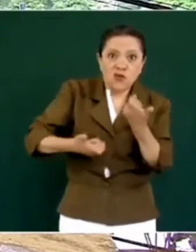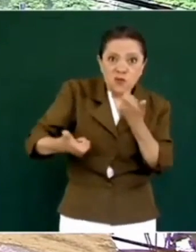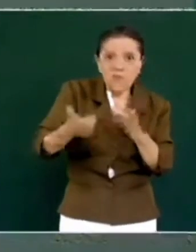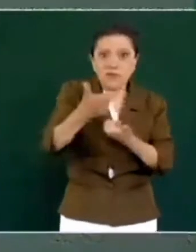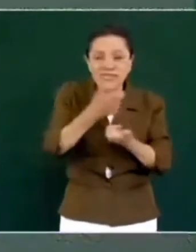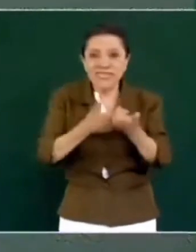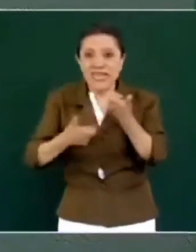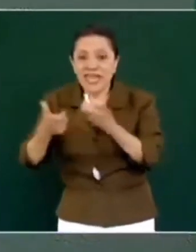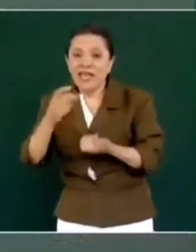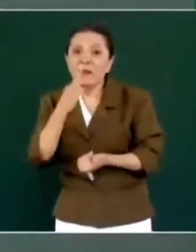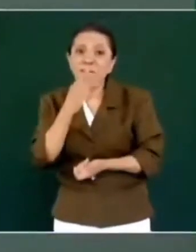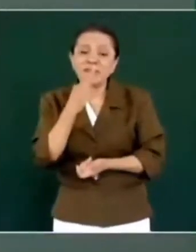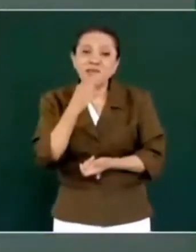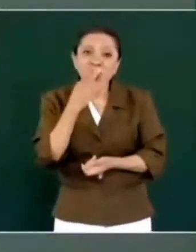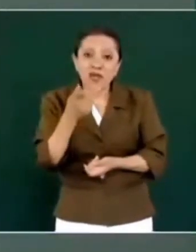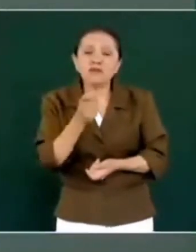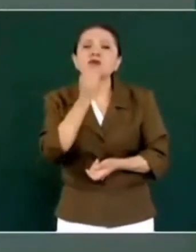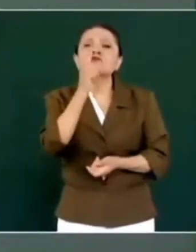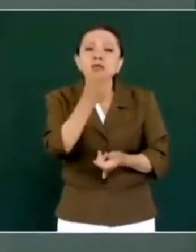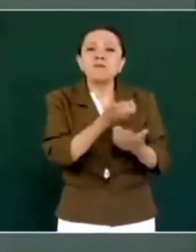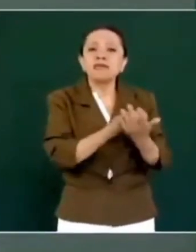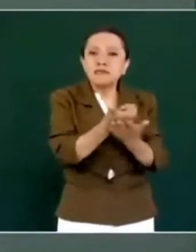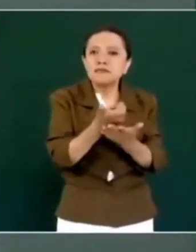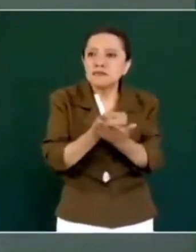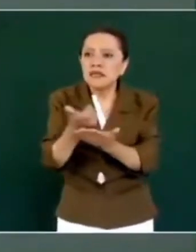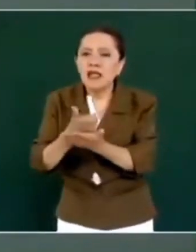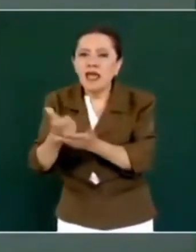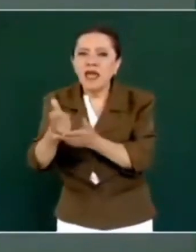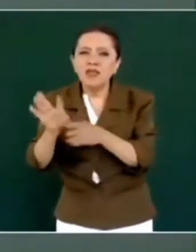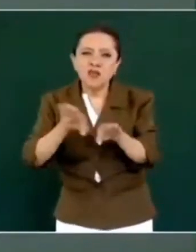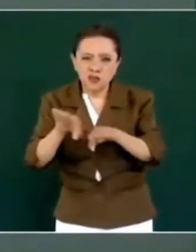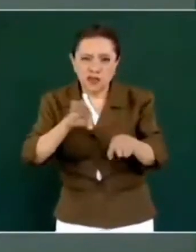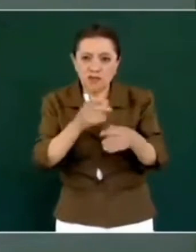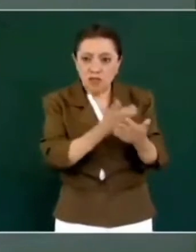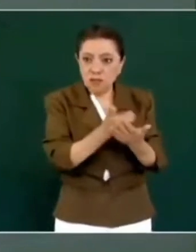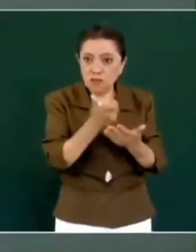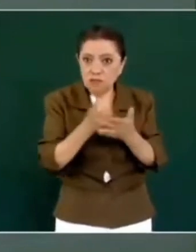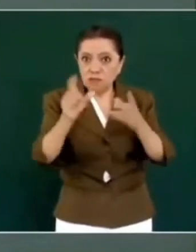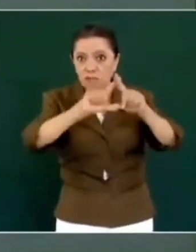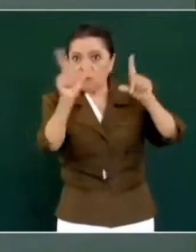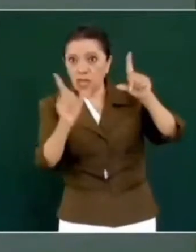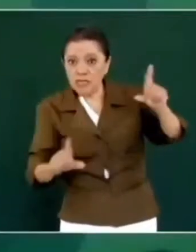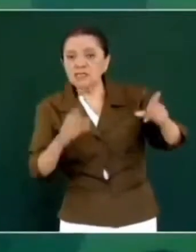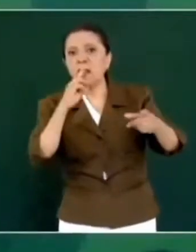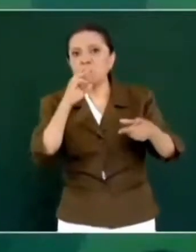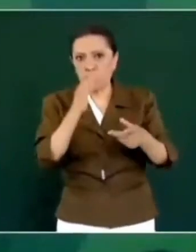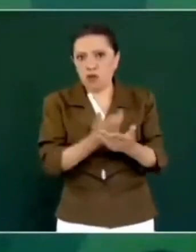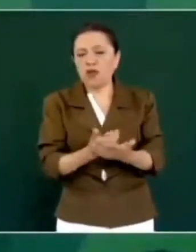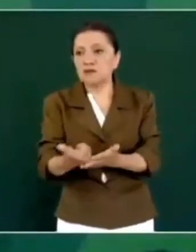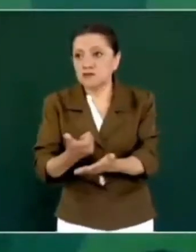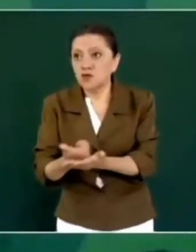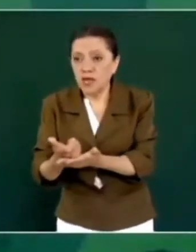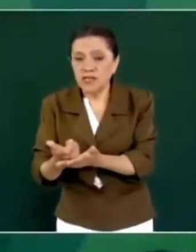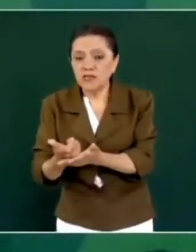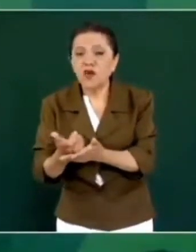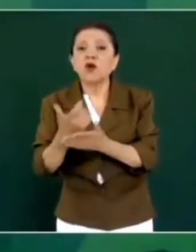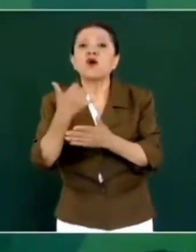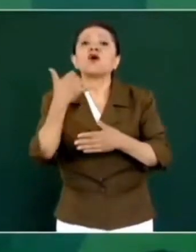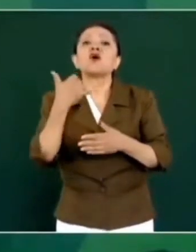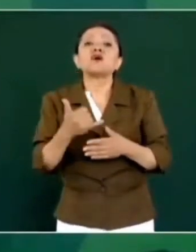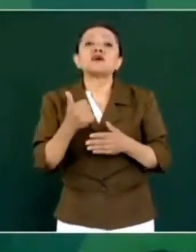está mejorando también el salario en todo el país y están